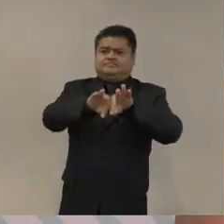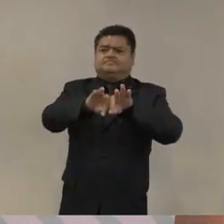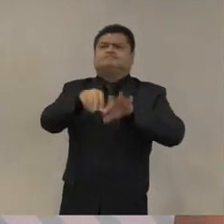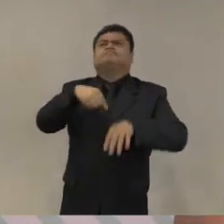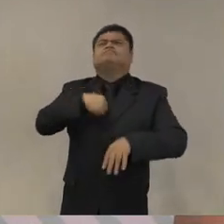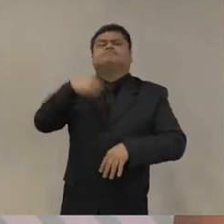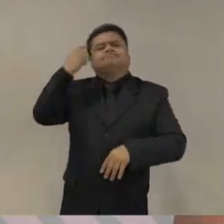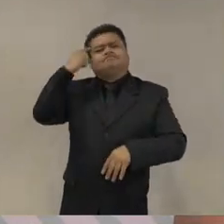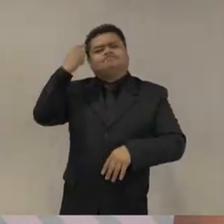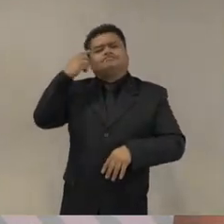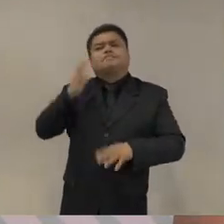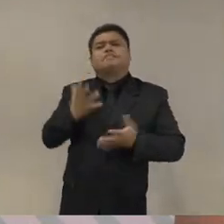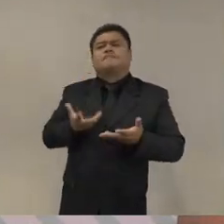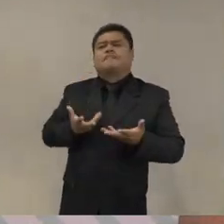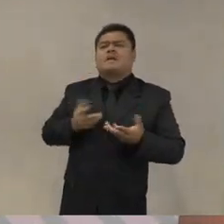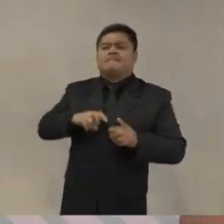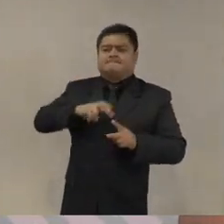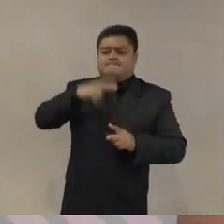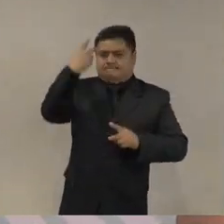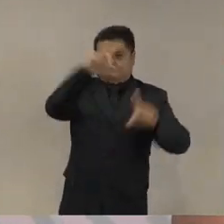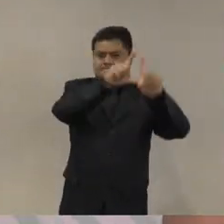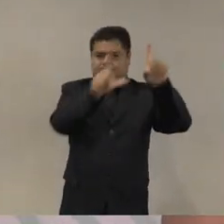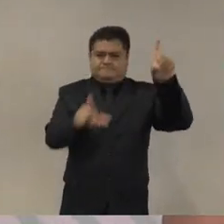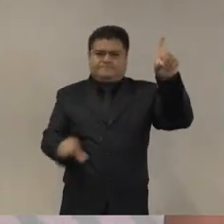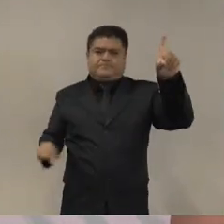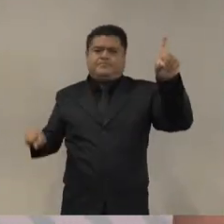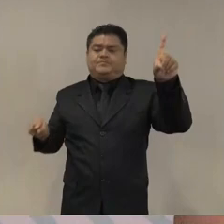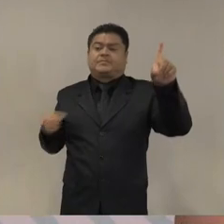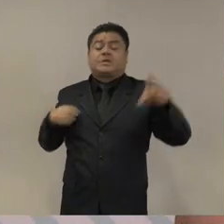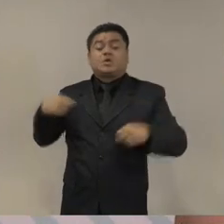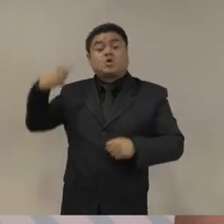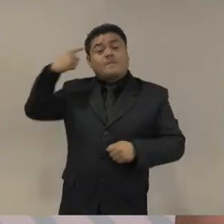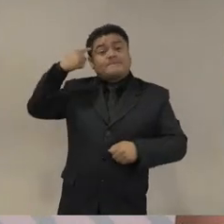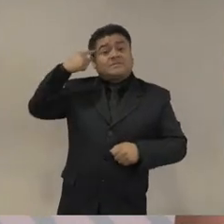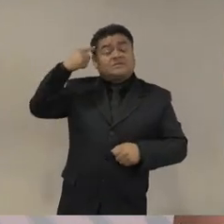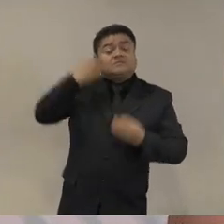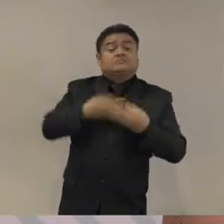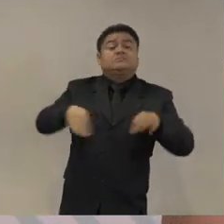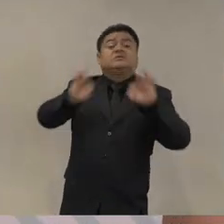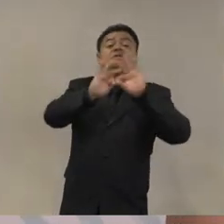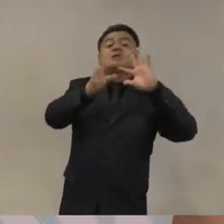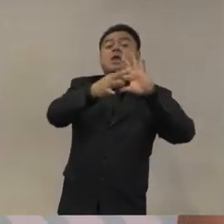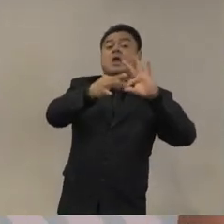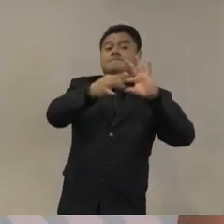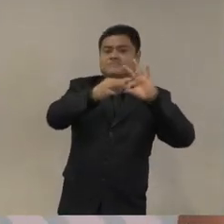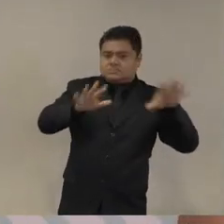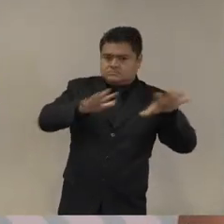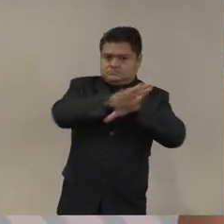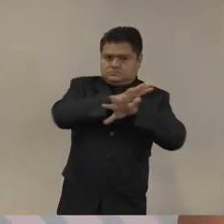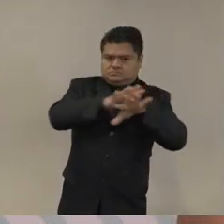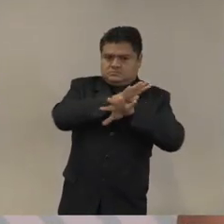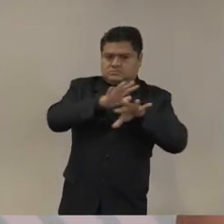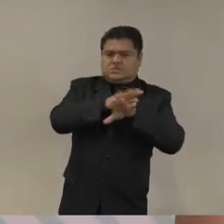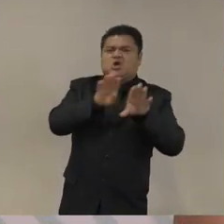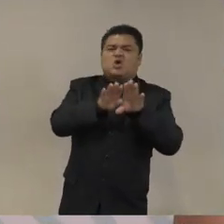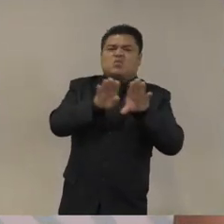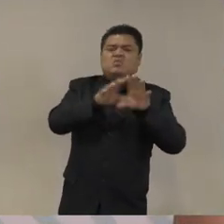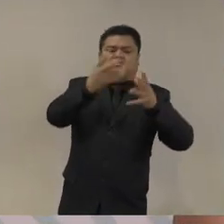en el contexto regional bueno yo creo que si hay que cambiar la narrativa y perdonen que insiste en el tema